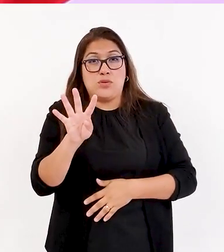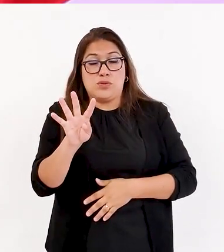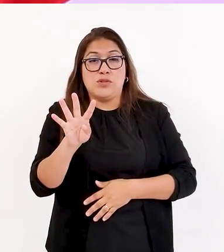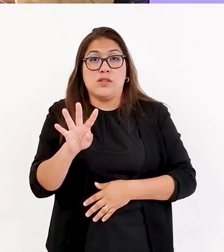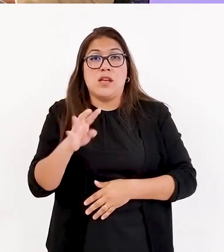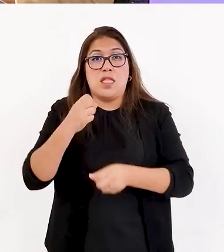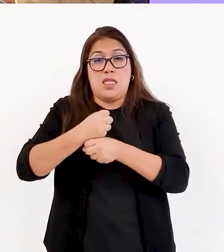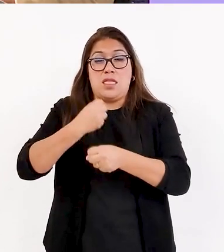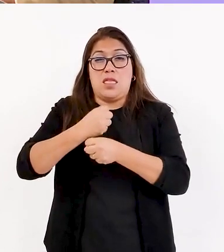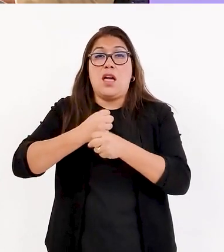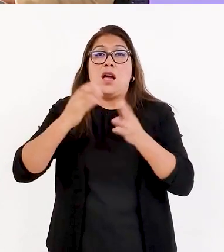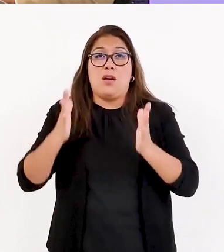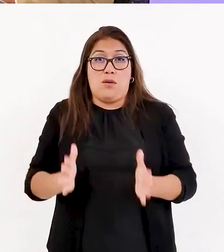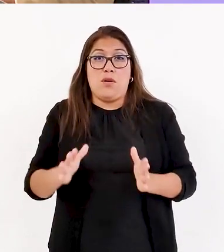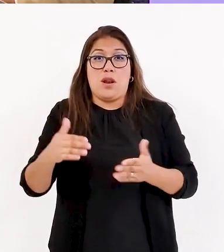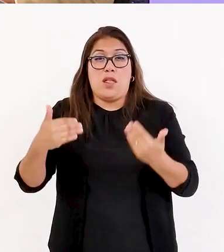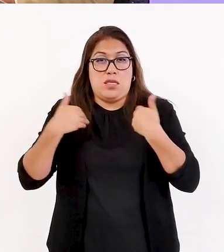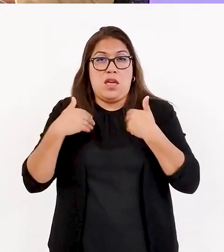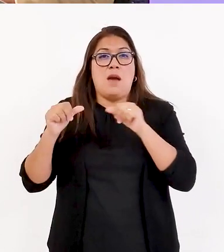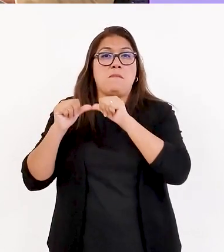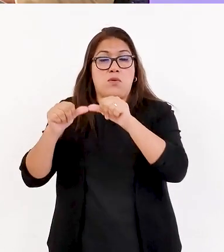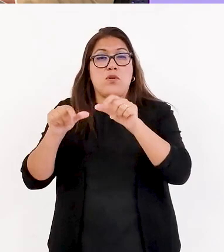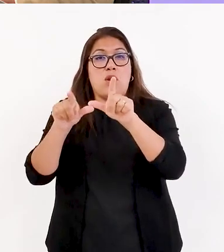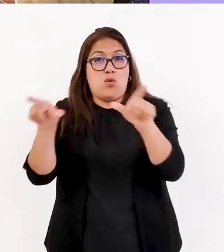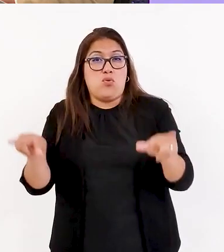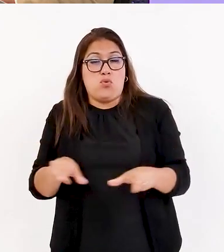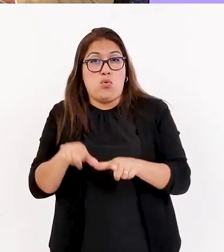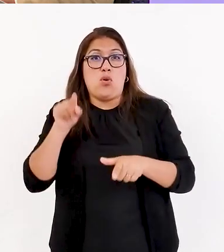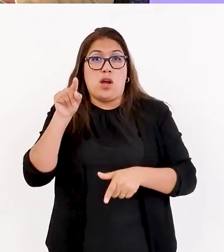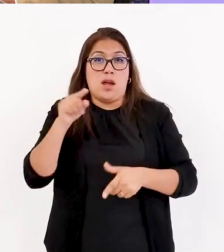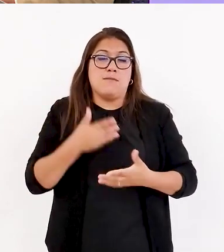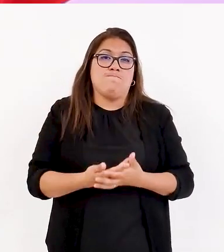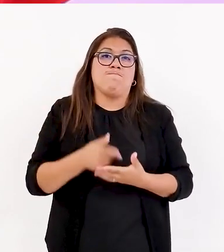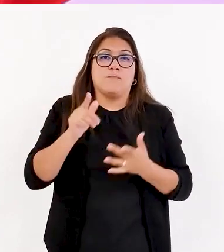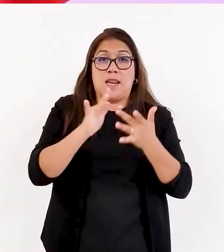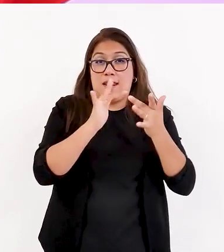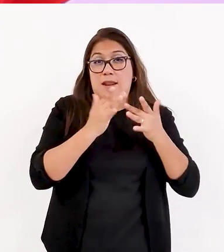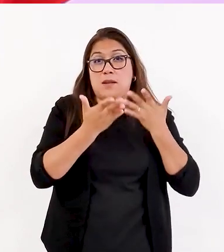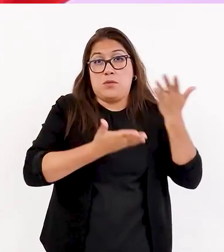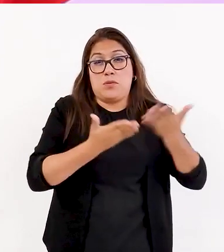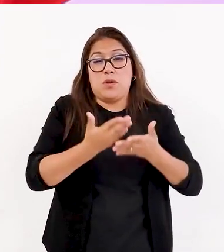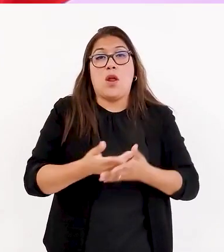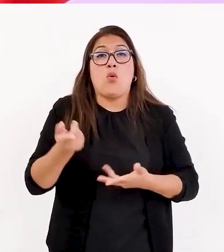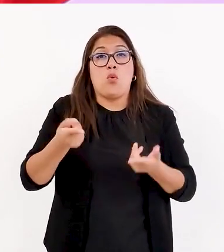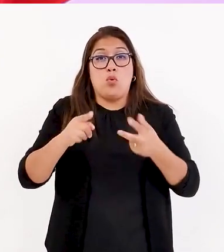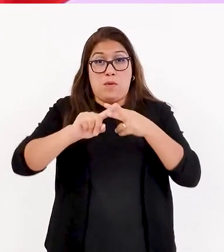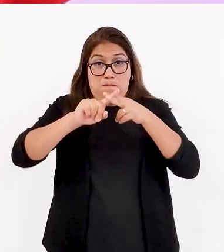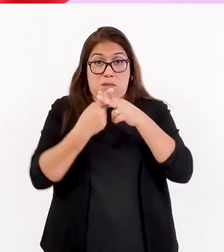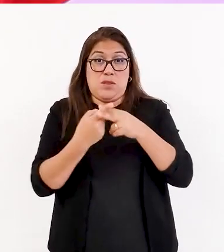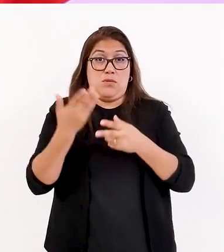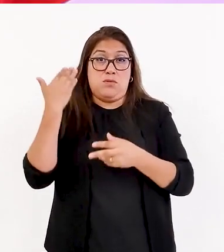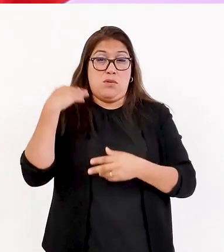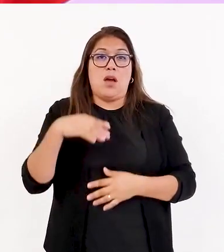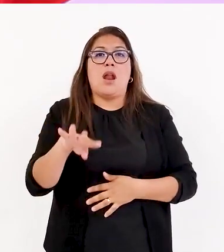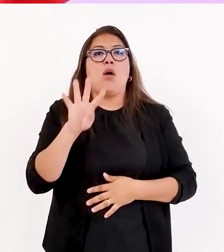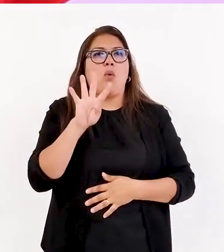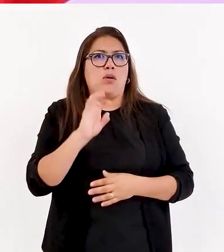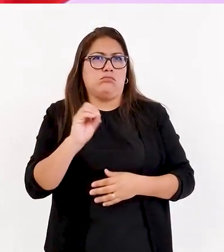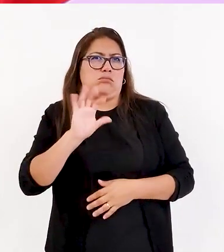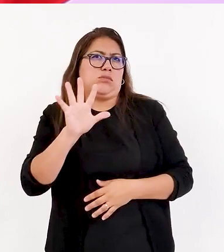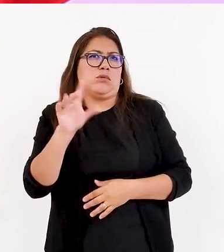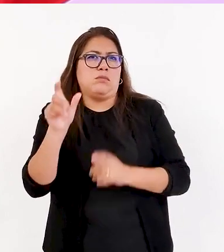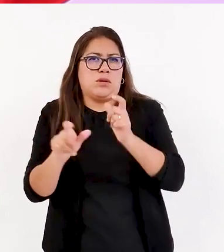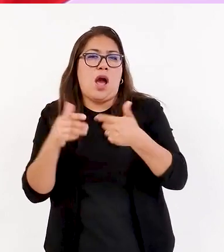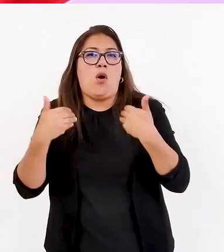permanente en la plataforma de la Red Alivia. O sea, cuando se iniciaron, se inició 4 o 5 personas. Ahora ya tenemos 14.